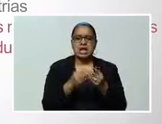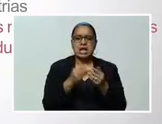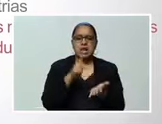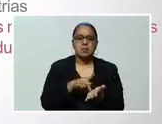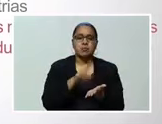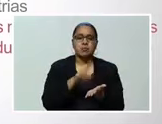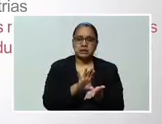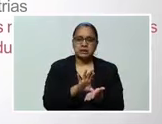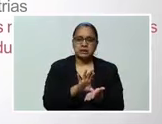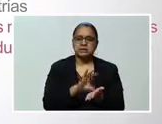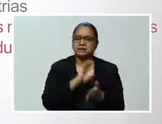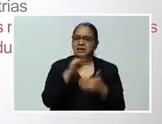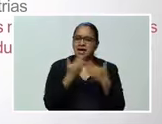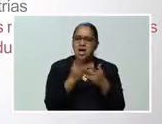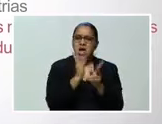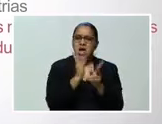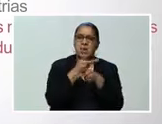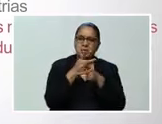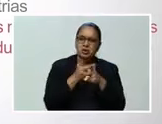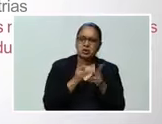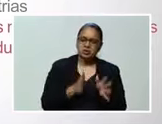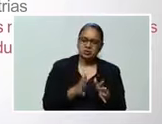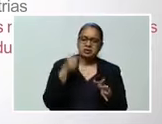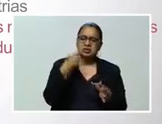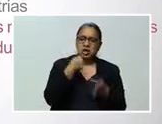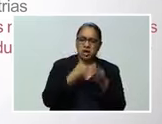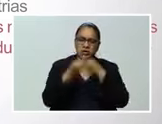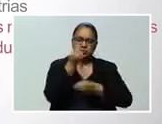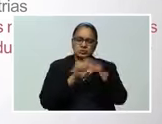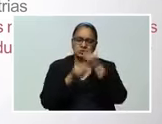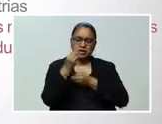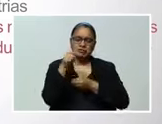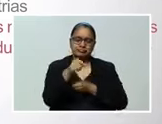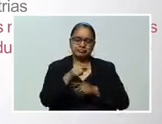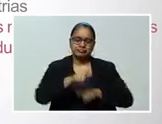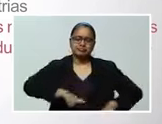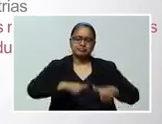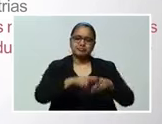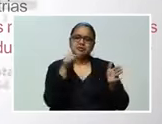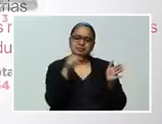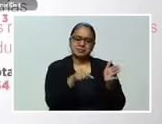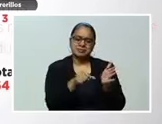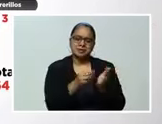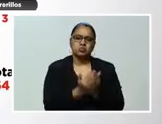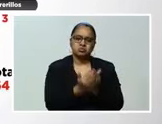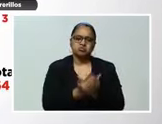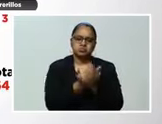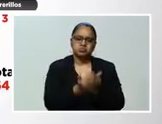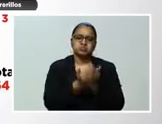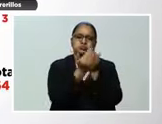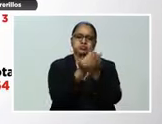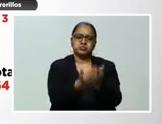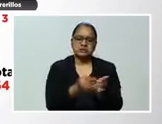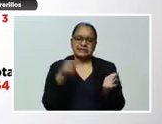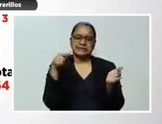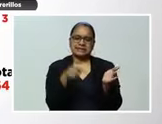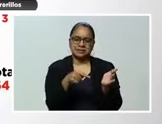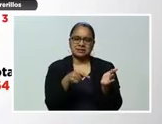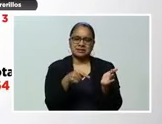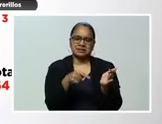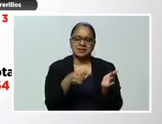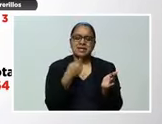% de todos los productos que ingresan a nuestro país Ingresan por la zona de Cortés Por Puerto Cortés Y